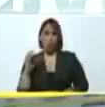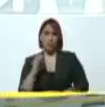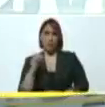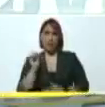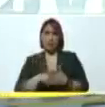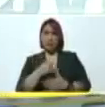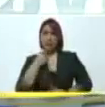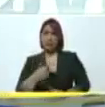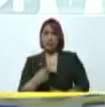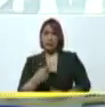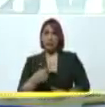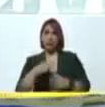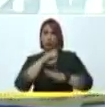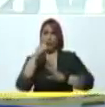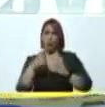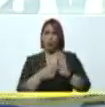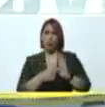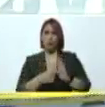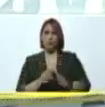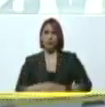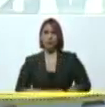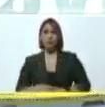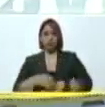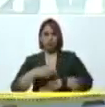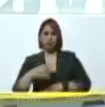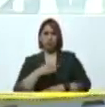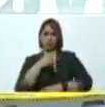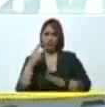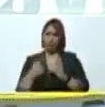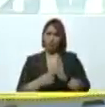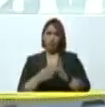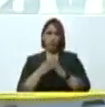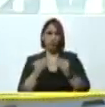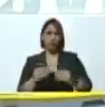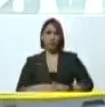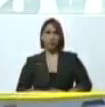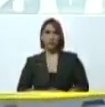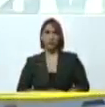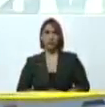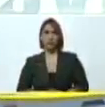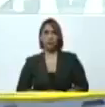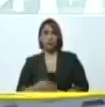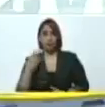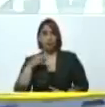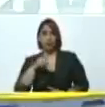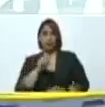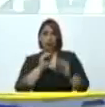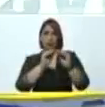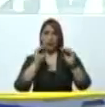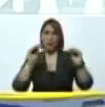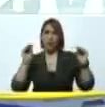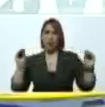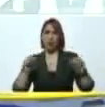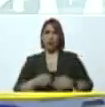todo, dejo correr, dejo correr, dejo colar, por eso yo le hago un llamado,